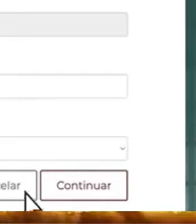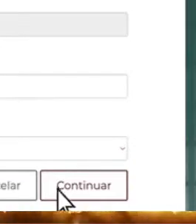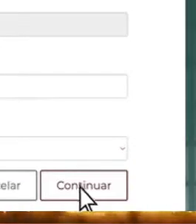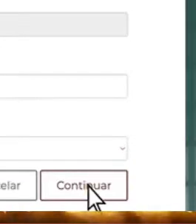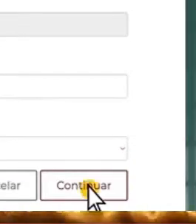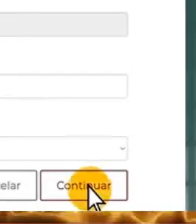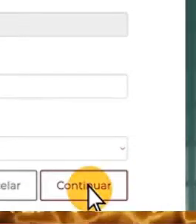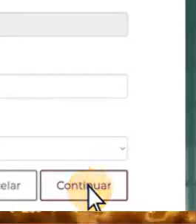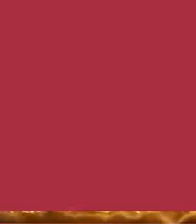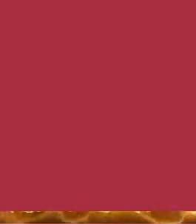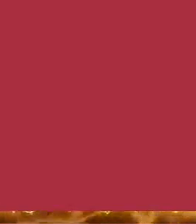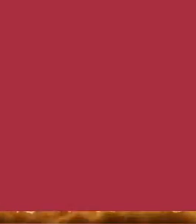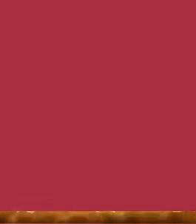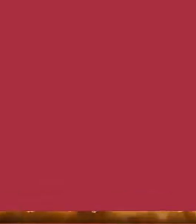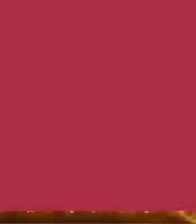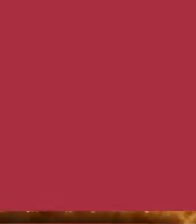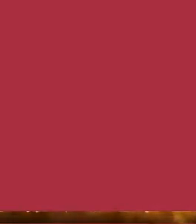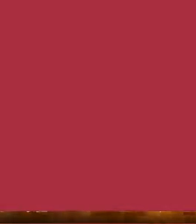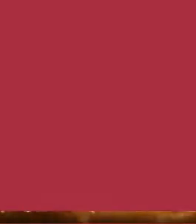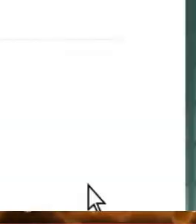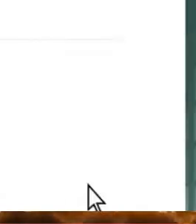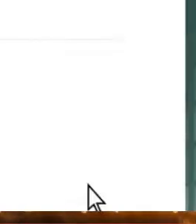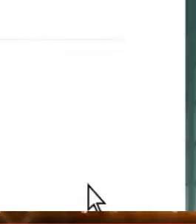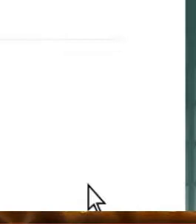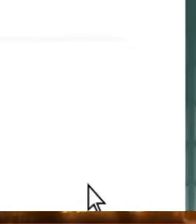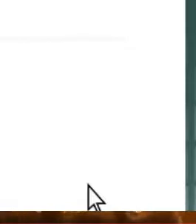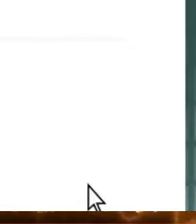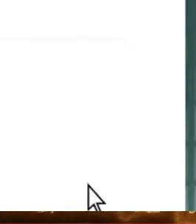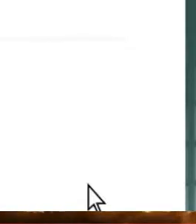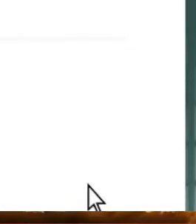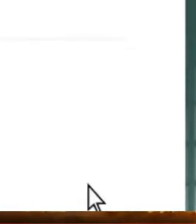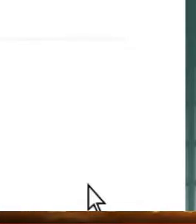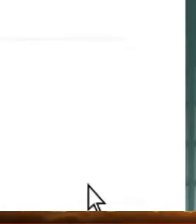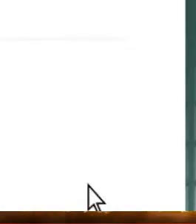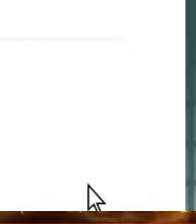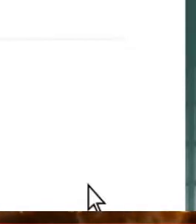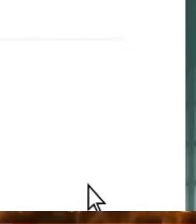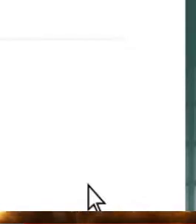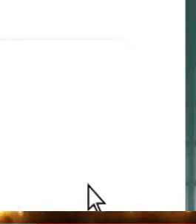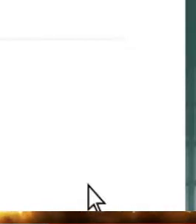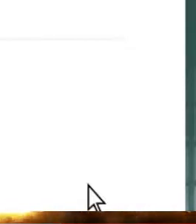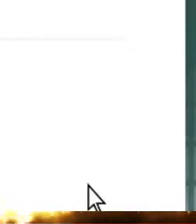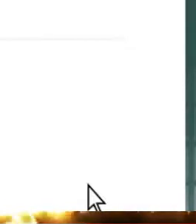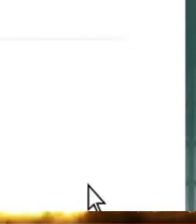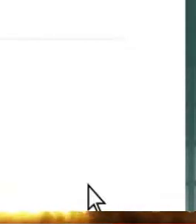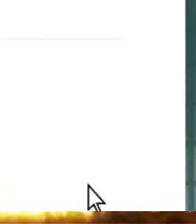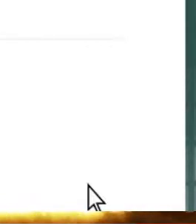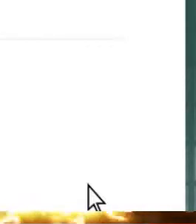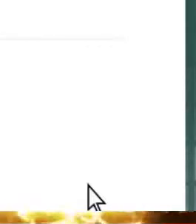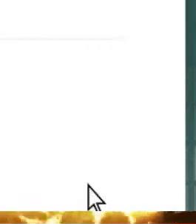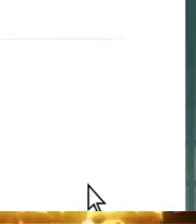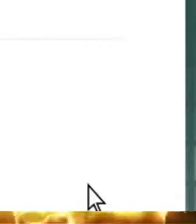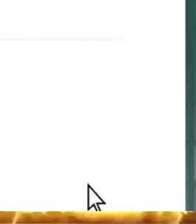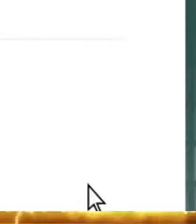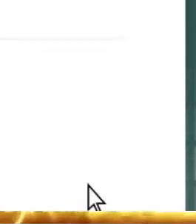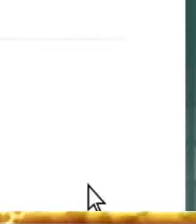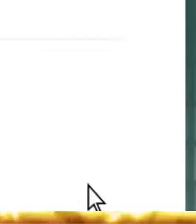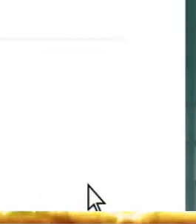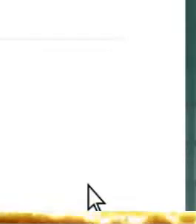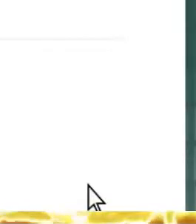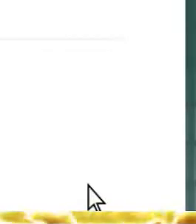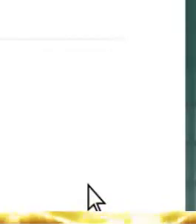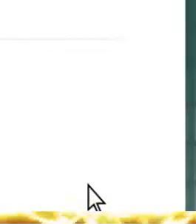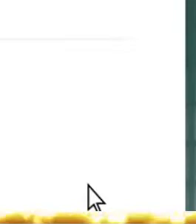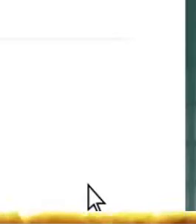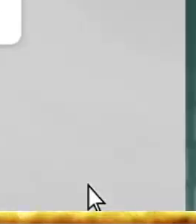da clic en Continuar. Paso 3 Incorporación. Ingresa al CURP y número de seguridad social de la persona